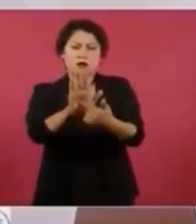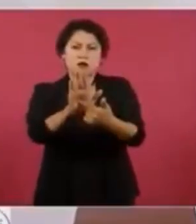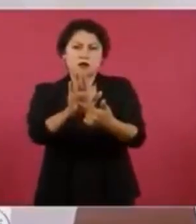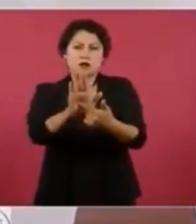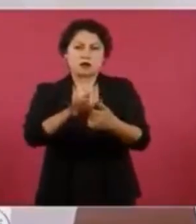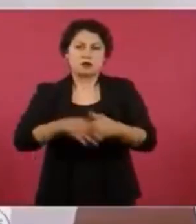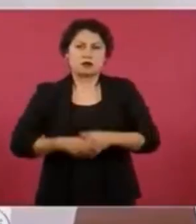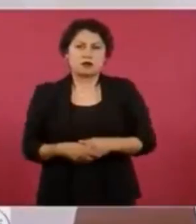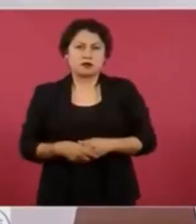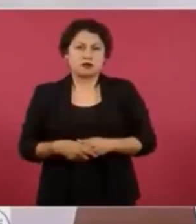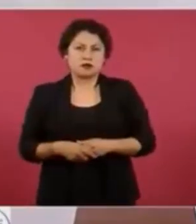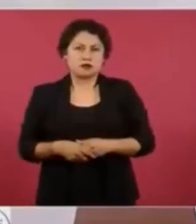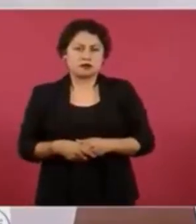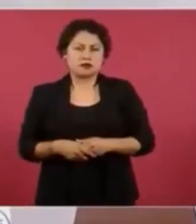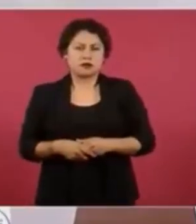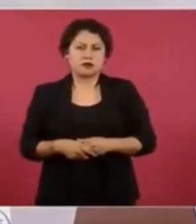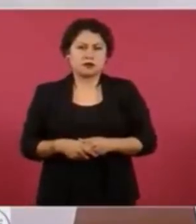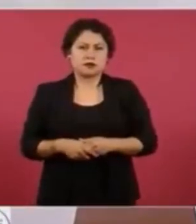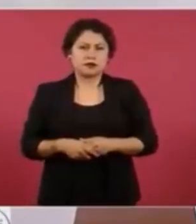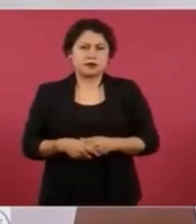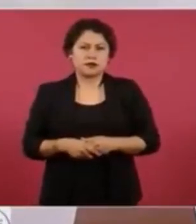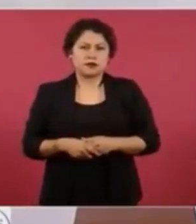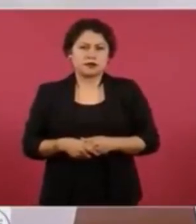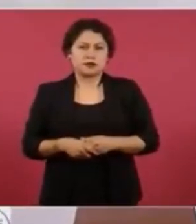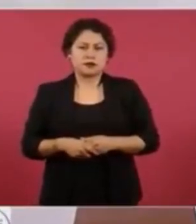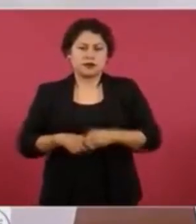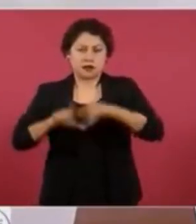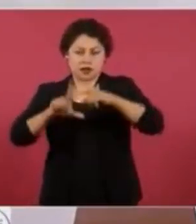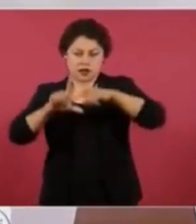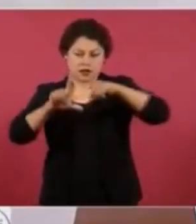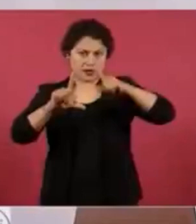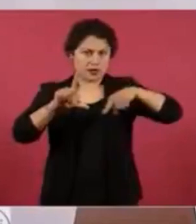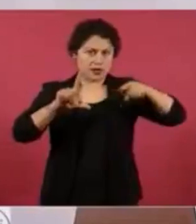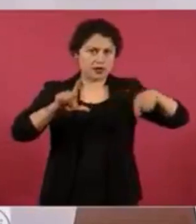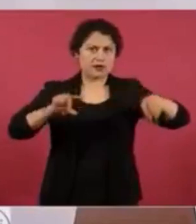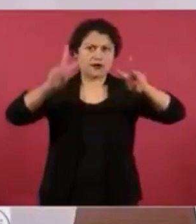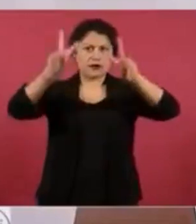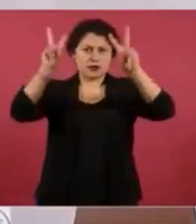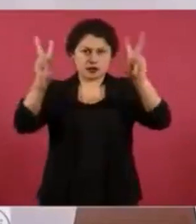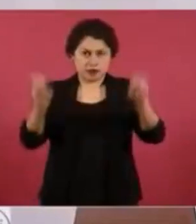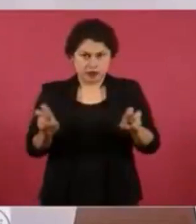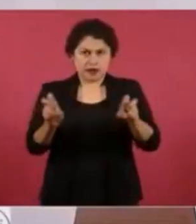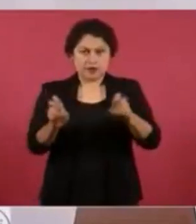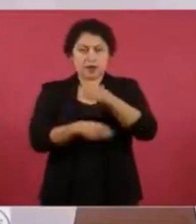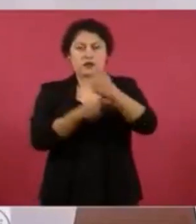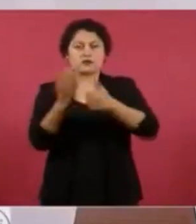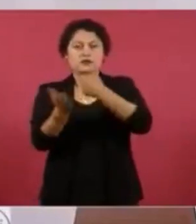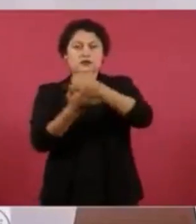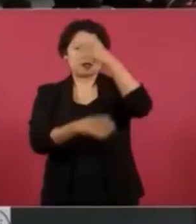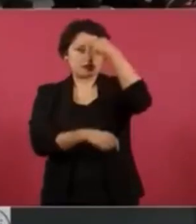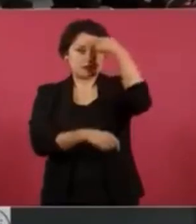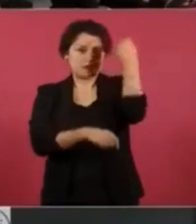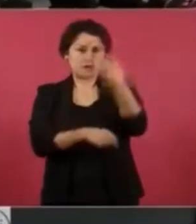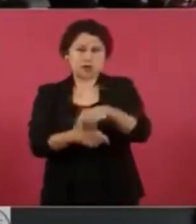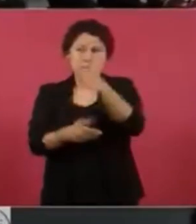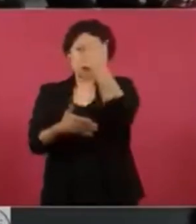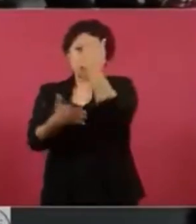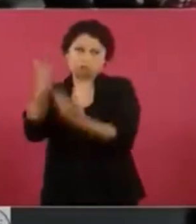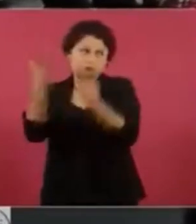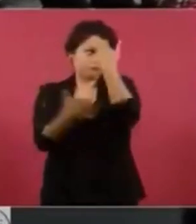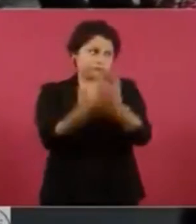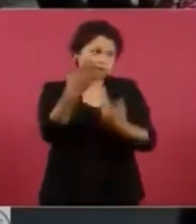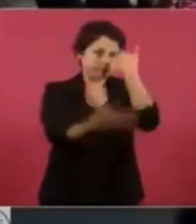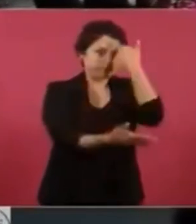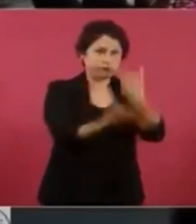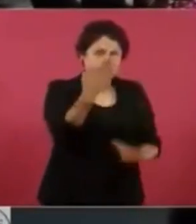la gráfica de delitos en la Ciudad de México, en el